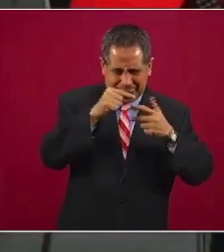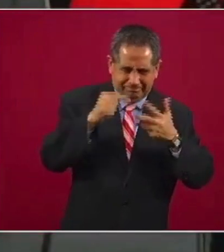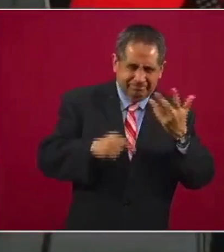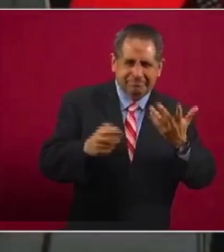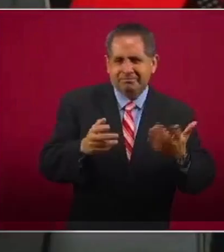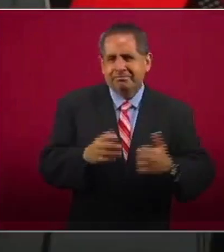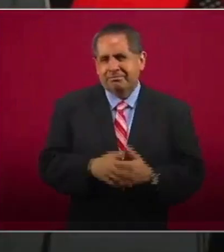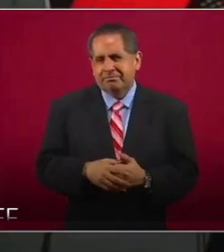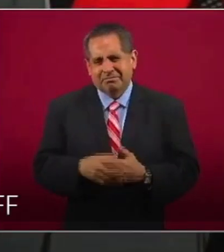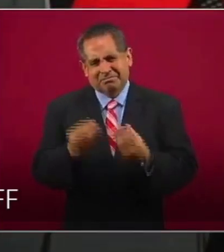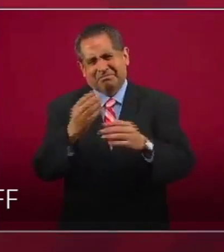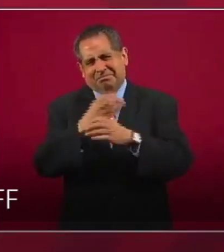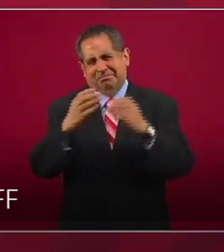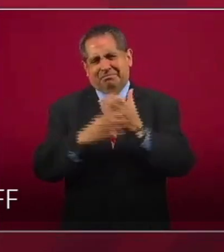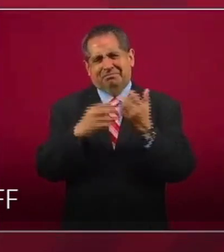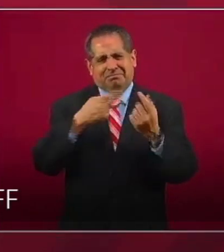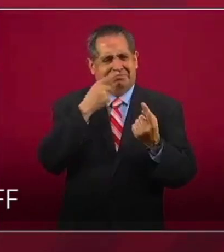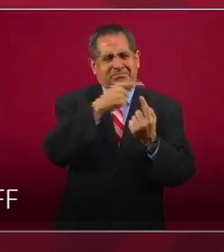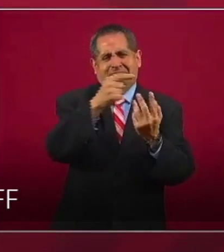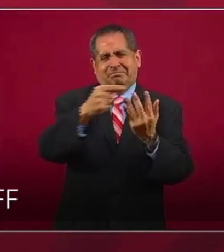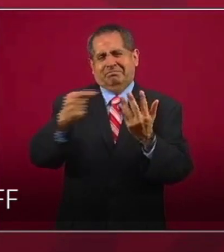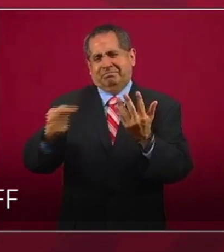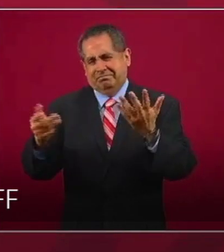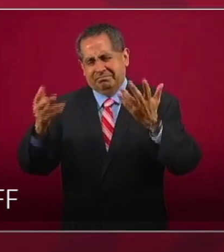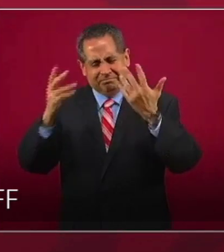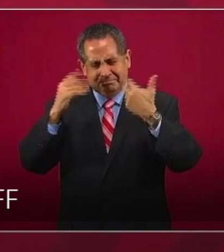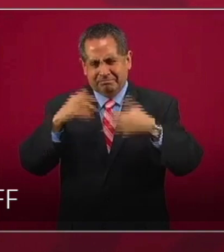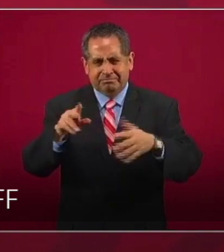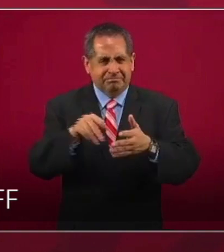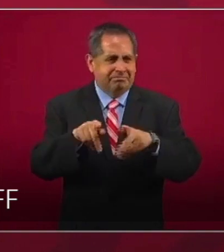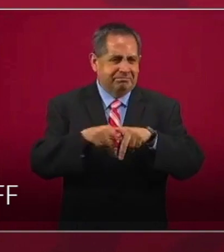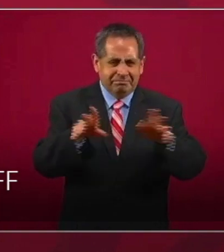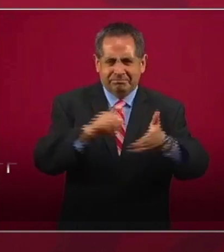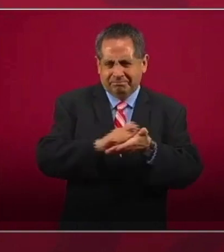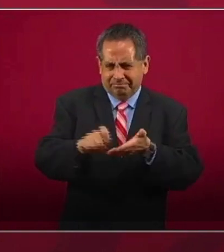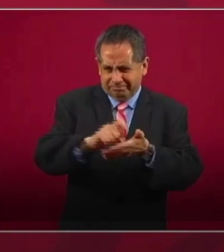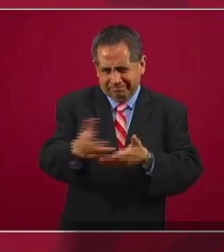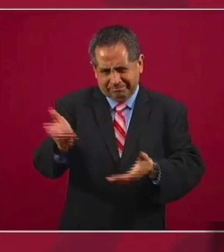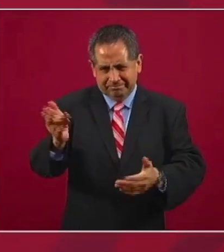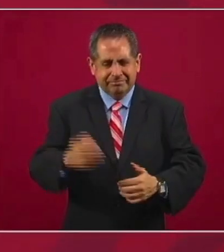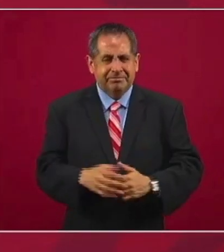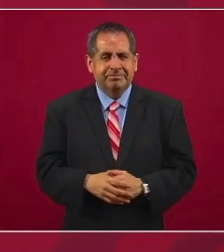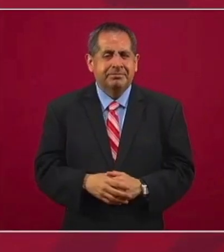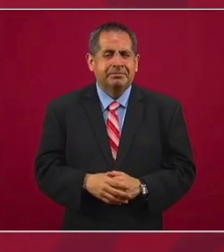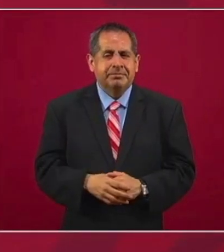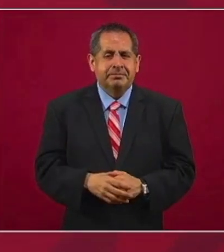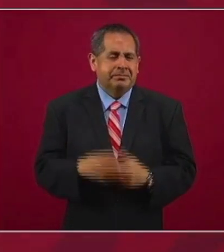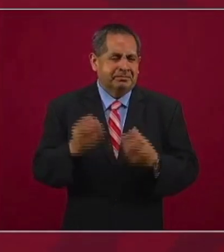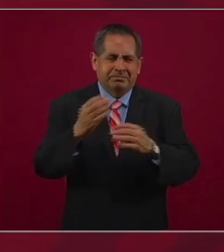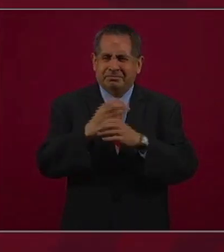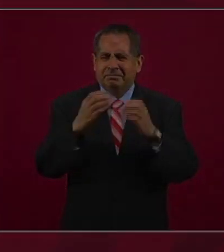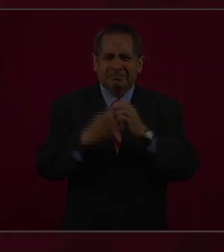hay tantas cosas ahora, tantas notas.